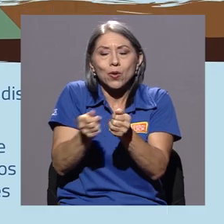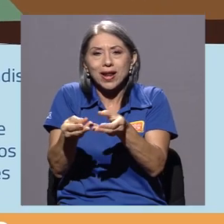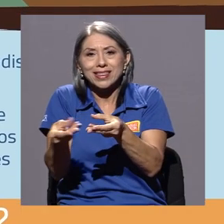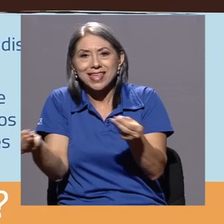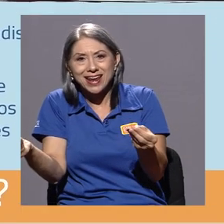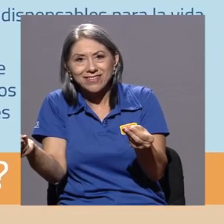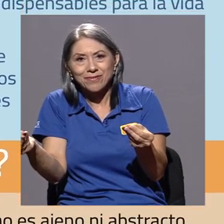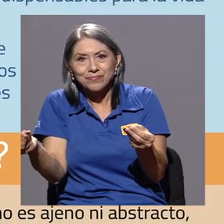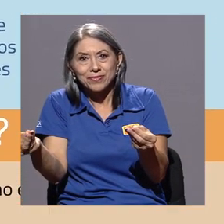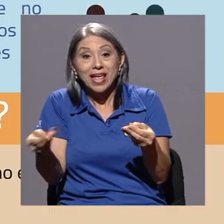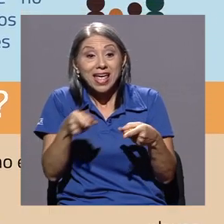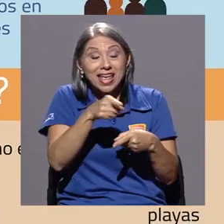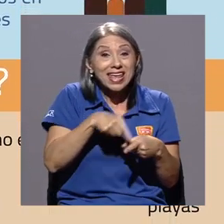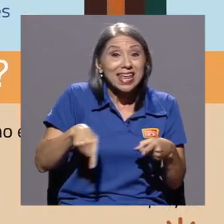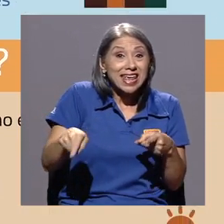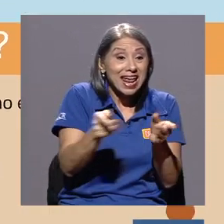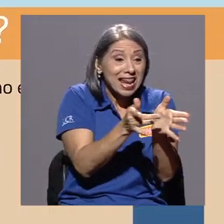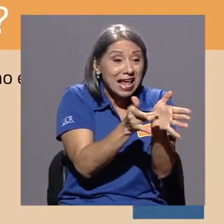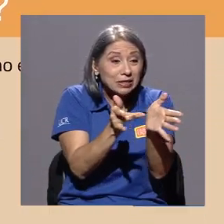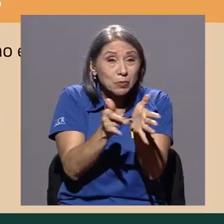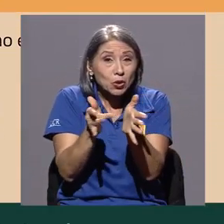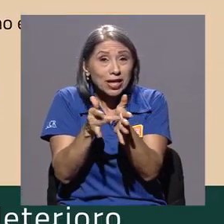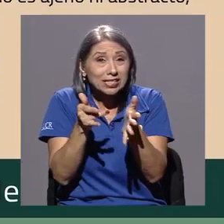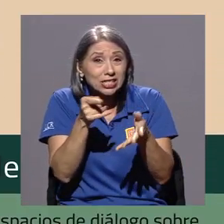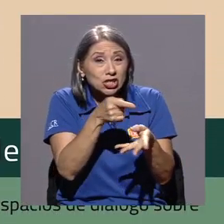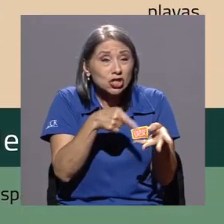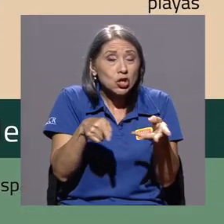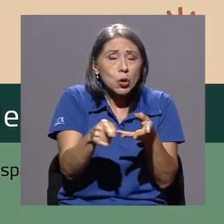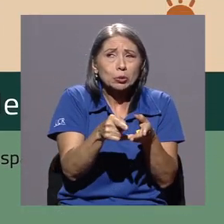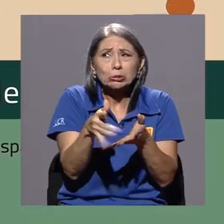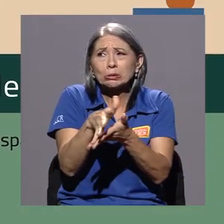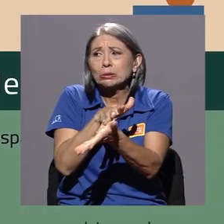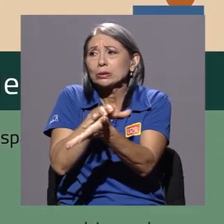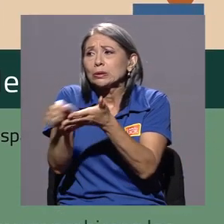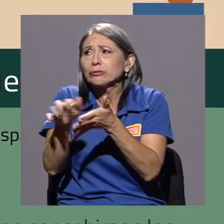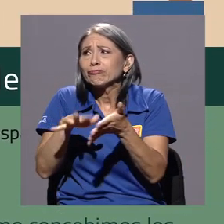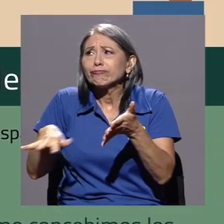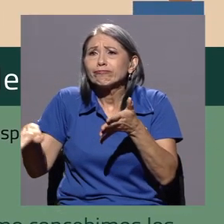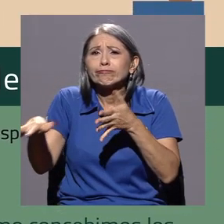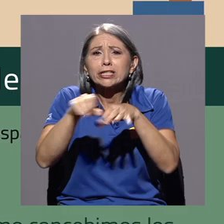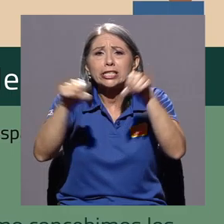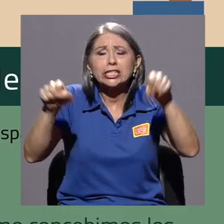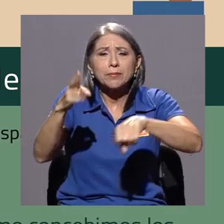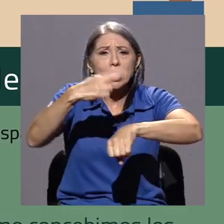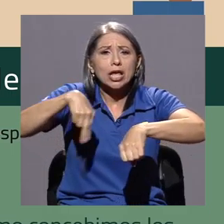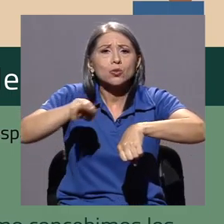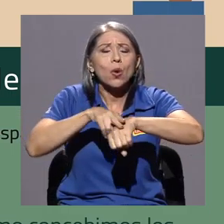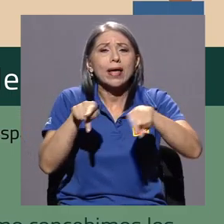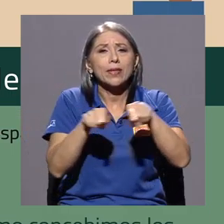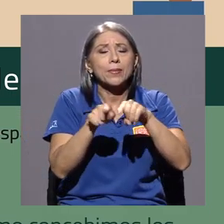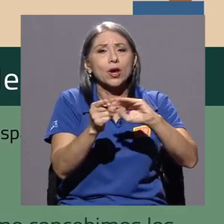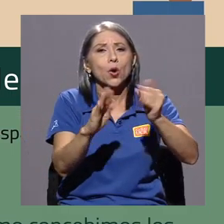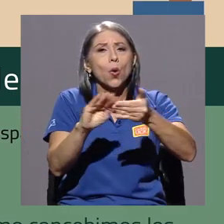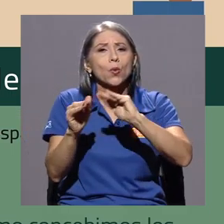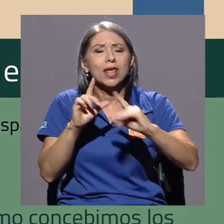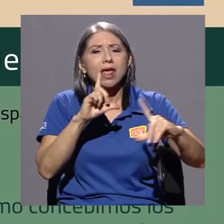trasladan los altos costos de la explotación a los ecosistemas y a las comunidades rurales.